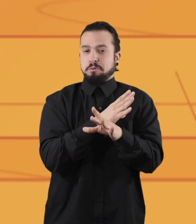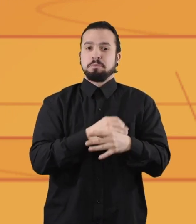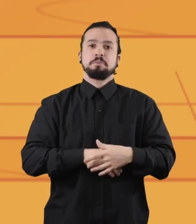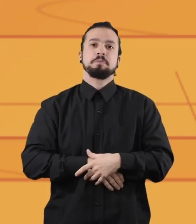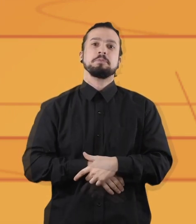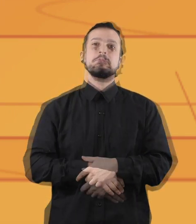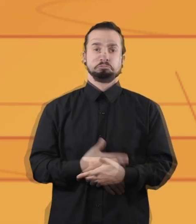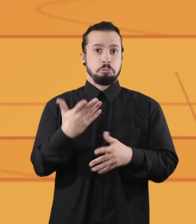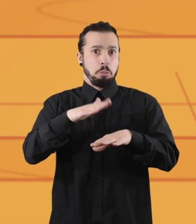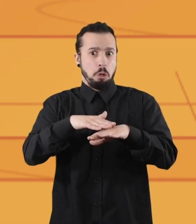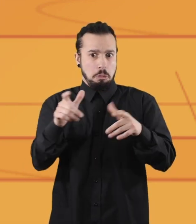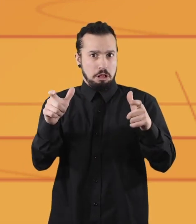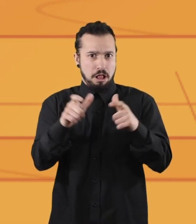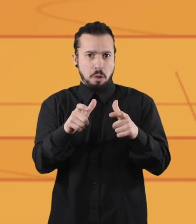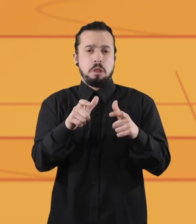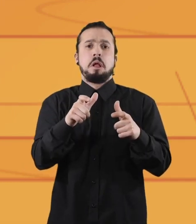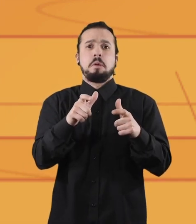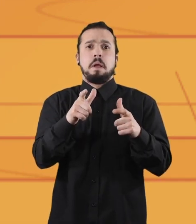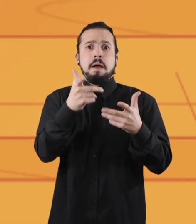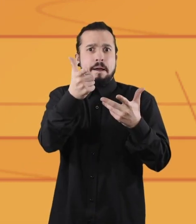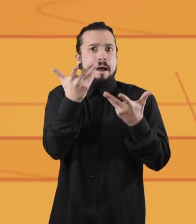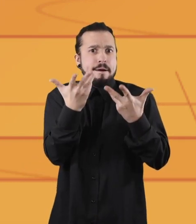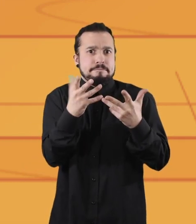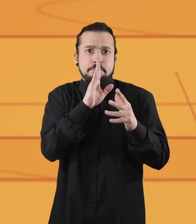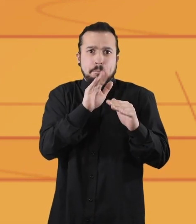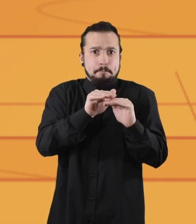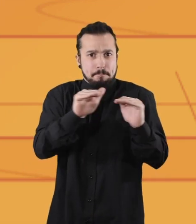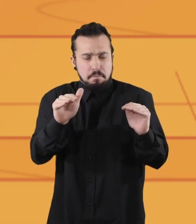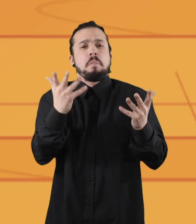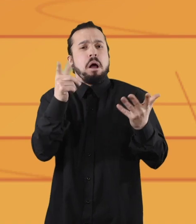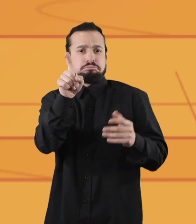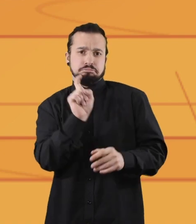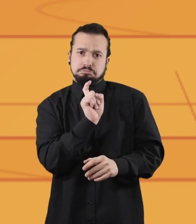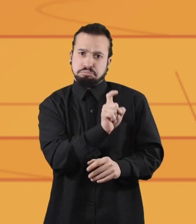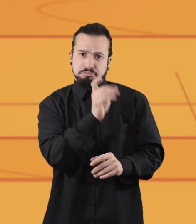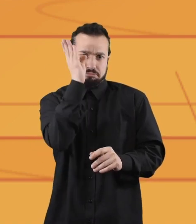Cada vez que quieras silenciarte, toca Desactivar audio.